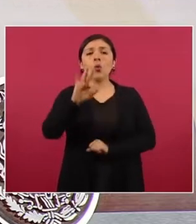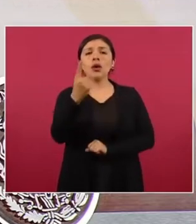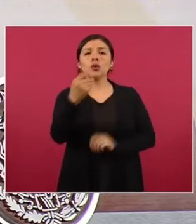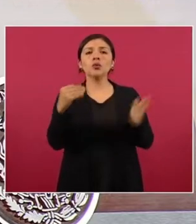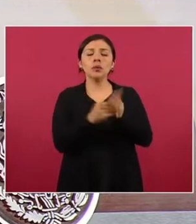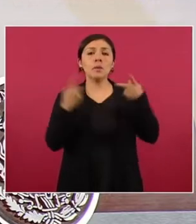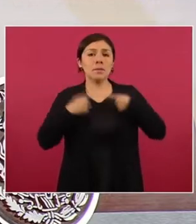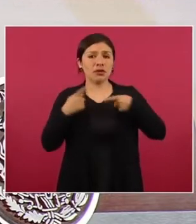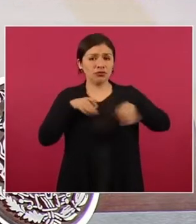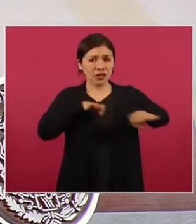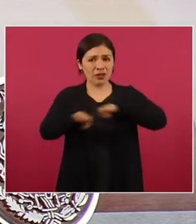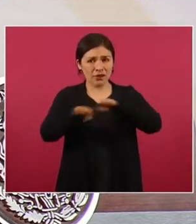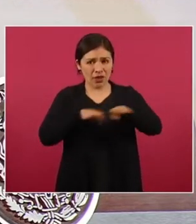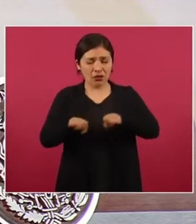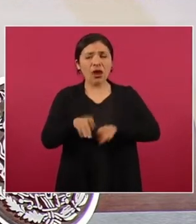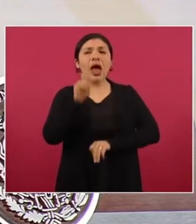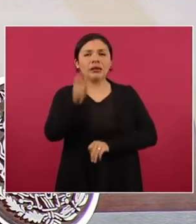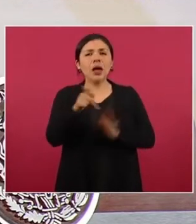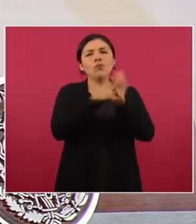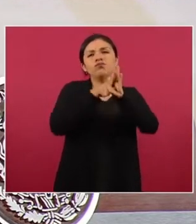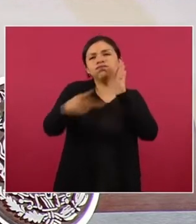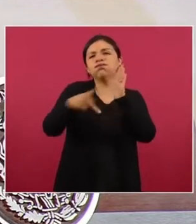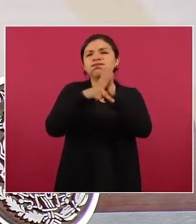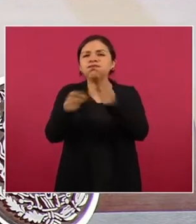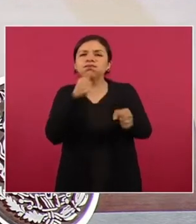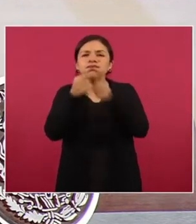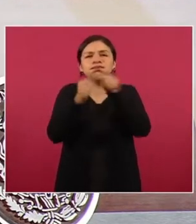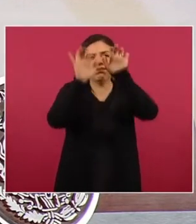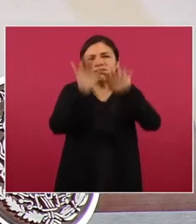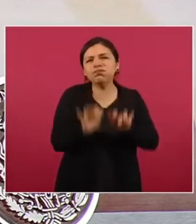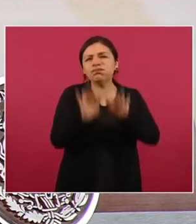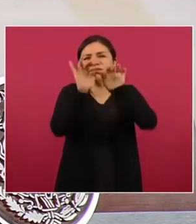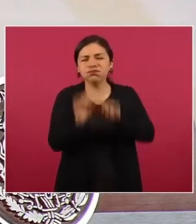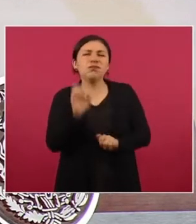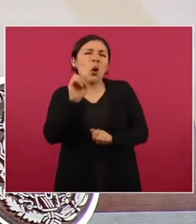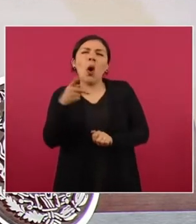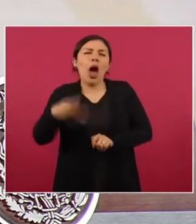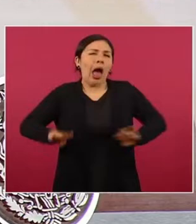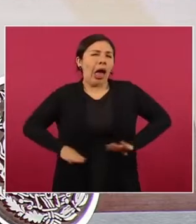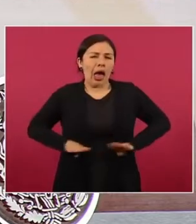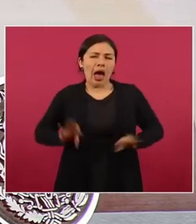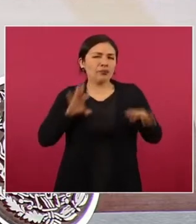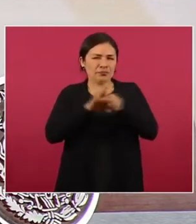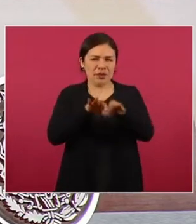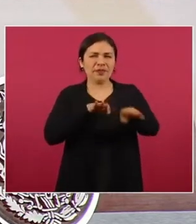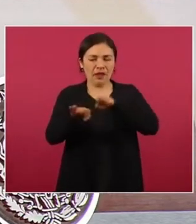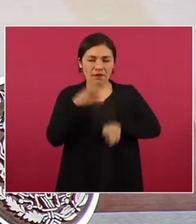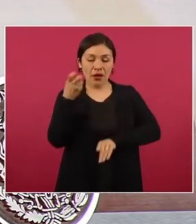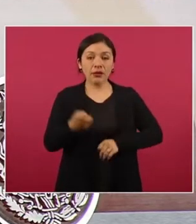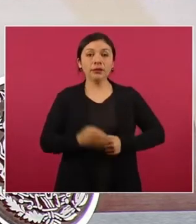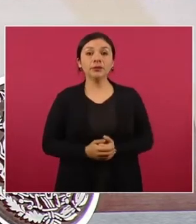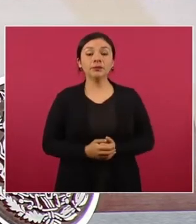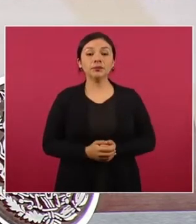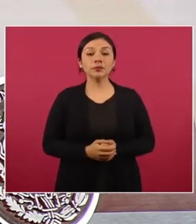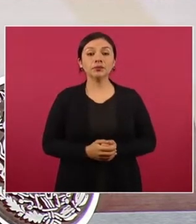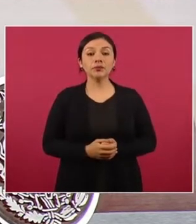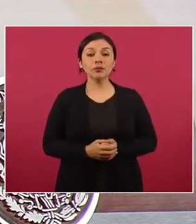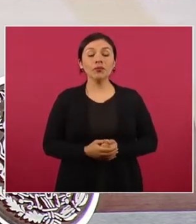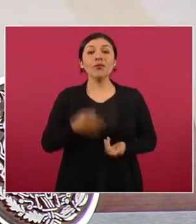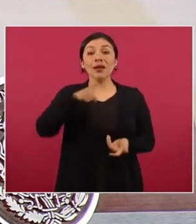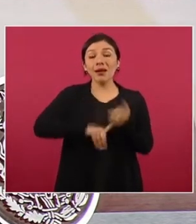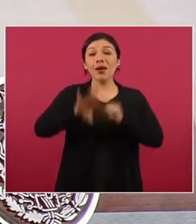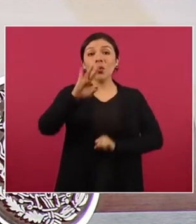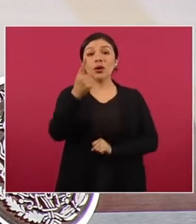trabajadores catalogados como periodistas, redactores o vinculados al trabajo periodístico. De estos